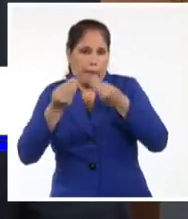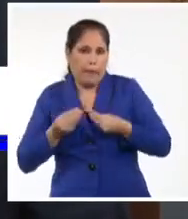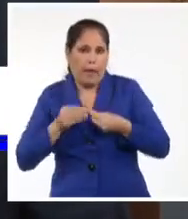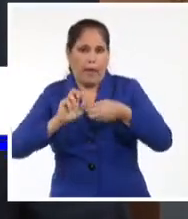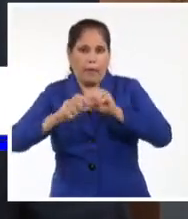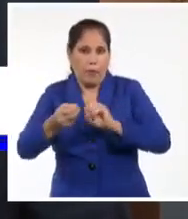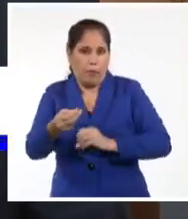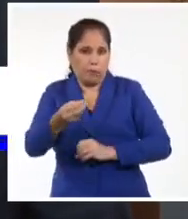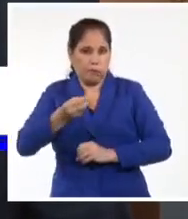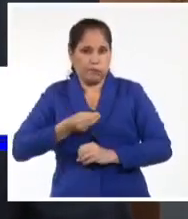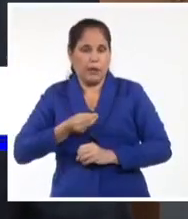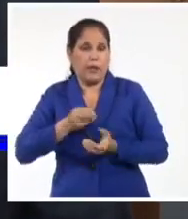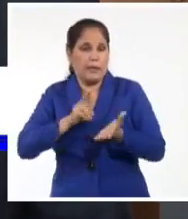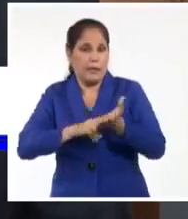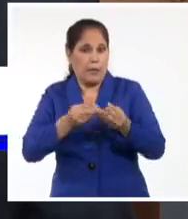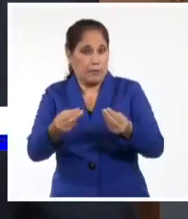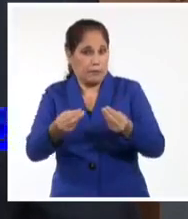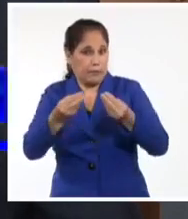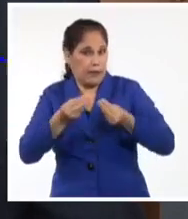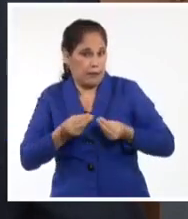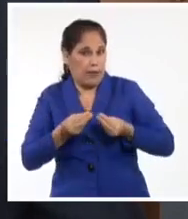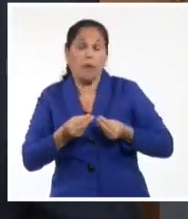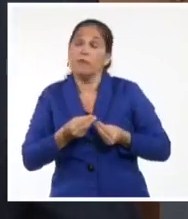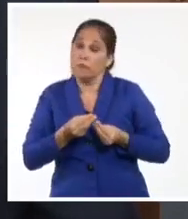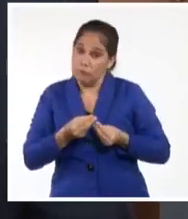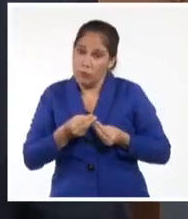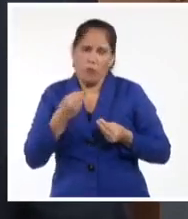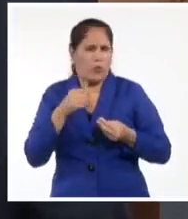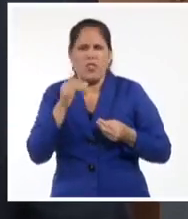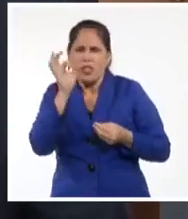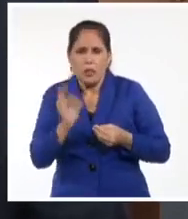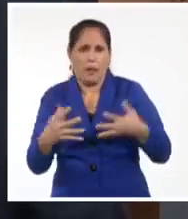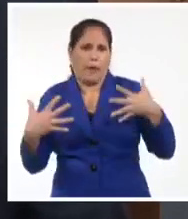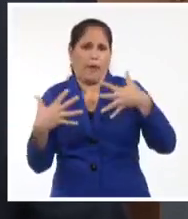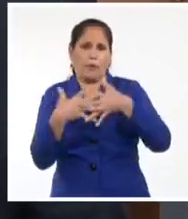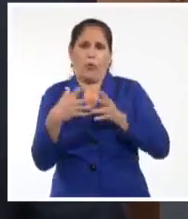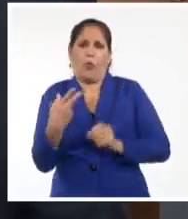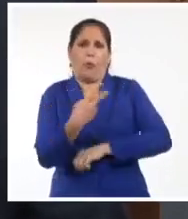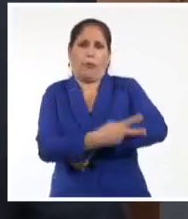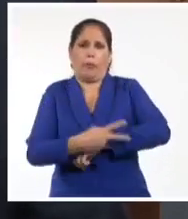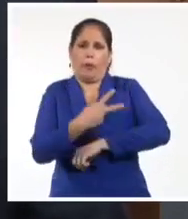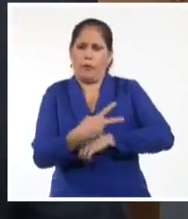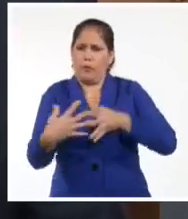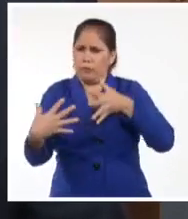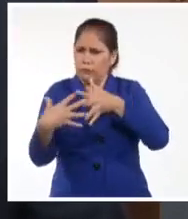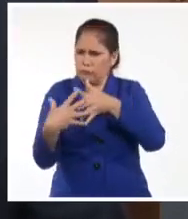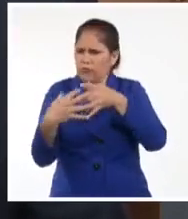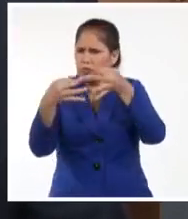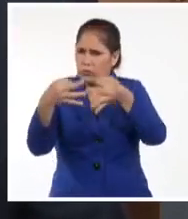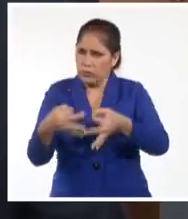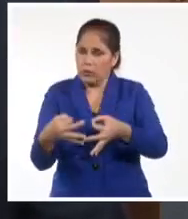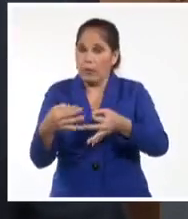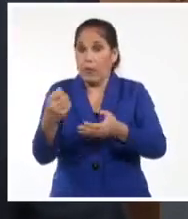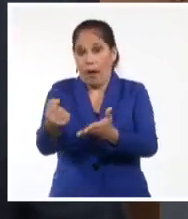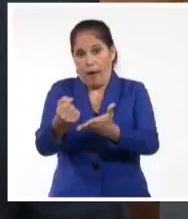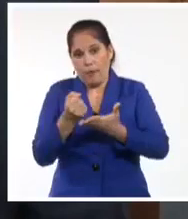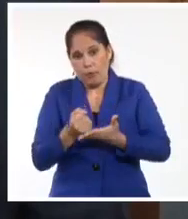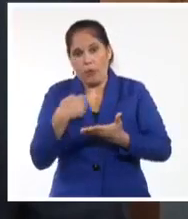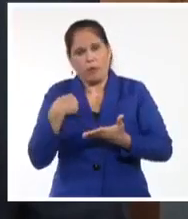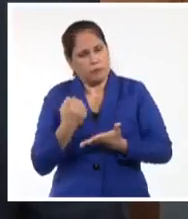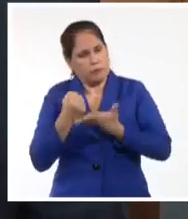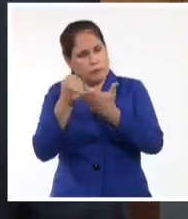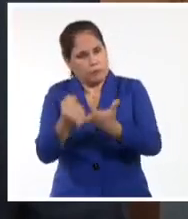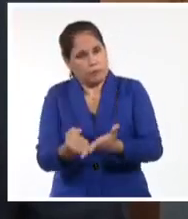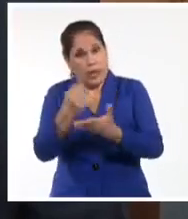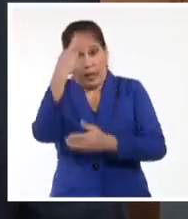hacen y de las relaciones que ustedes han hecho con